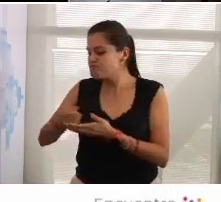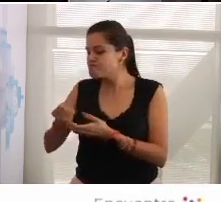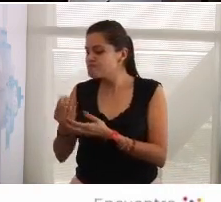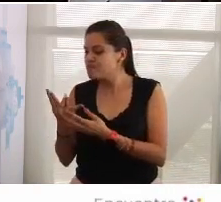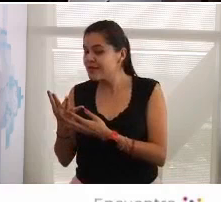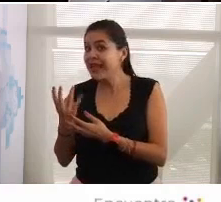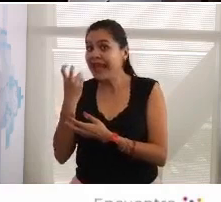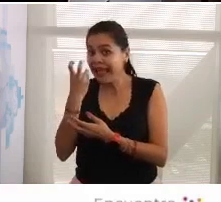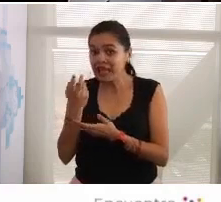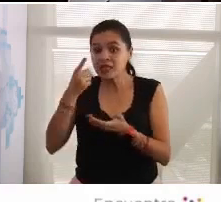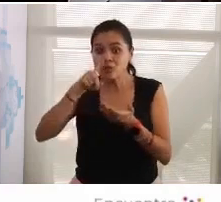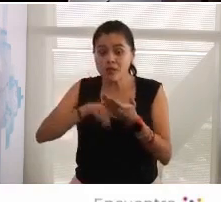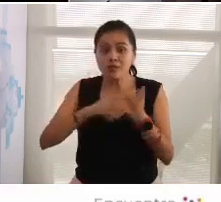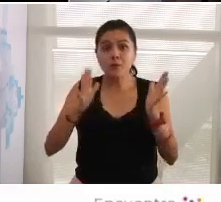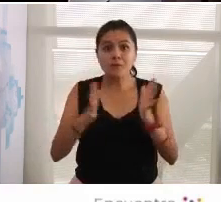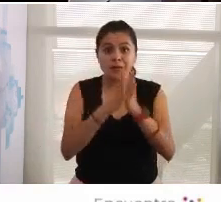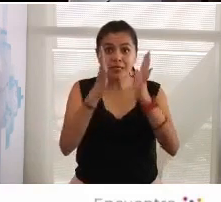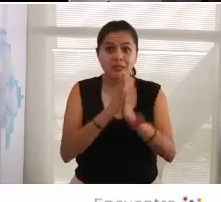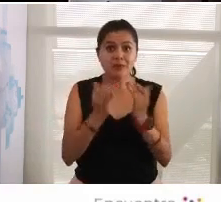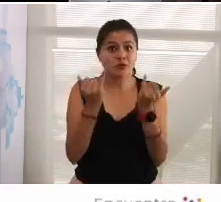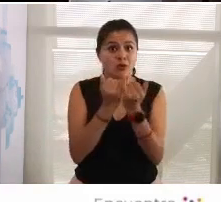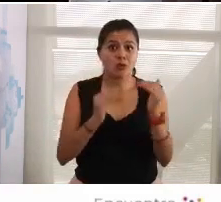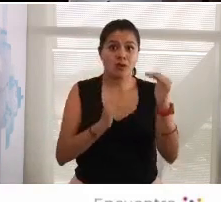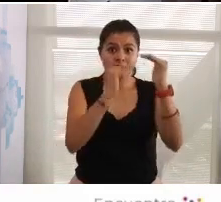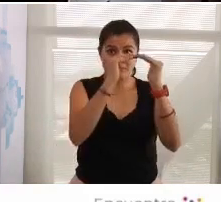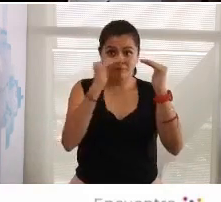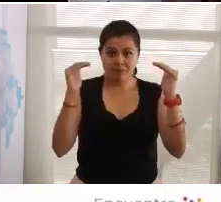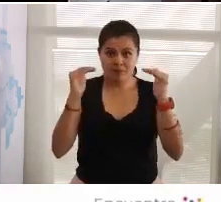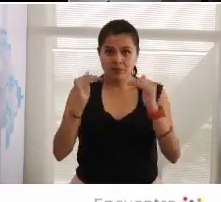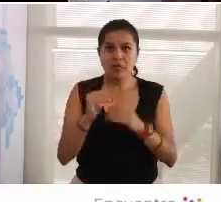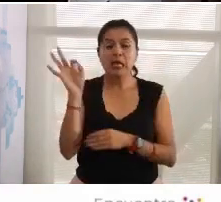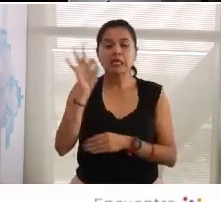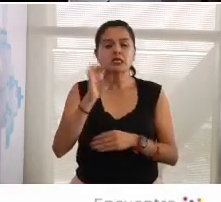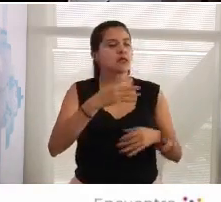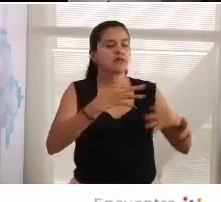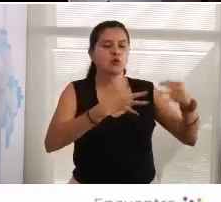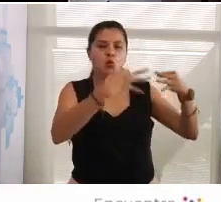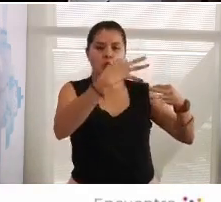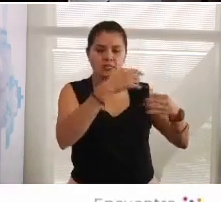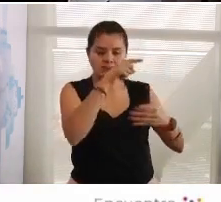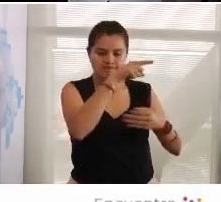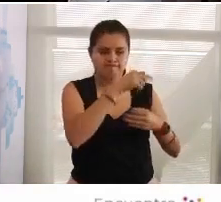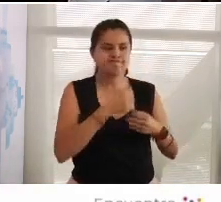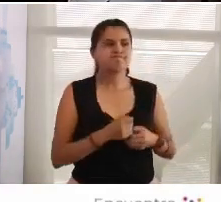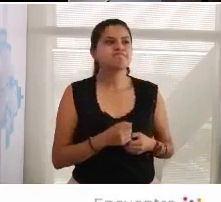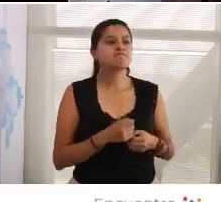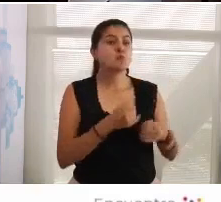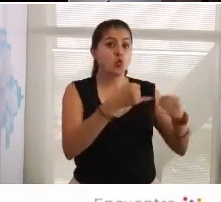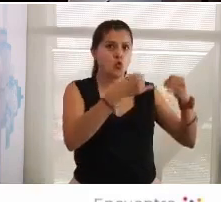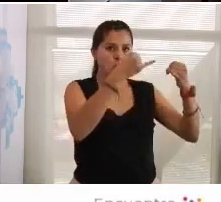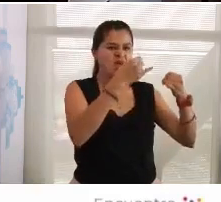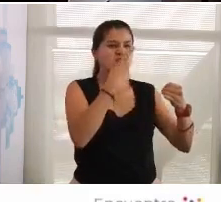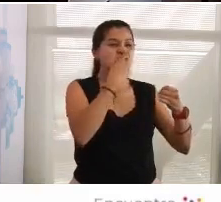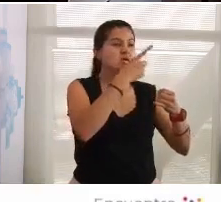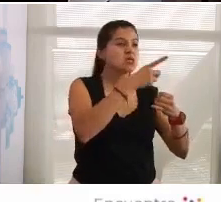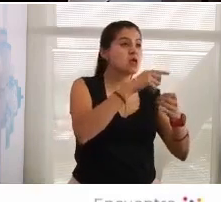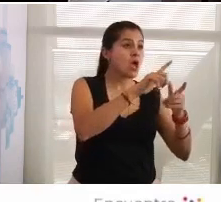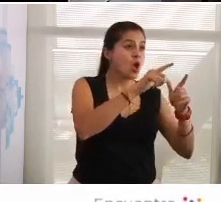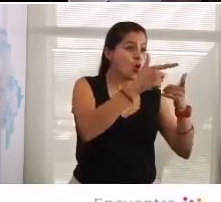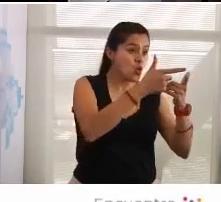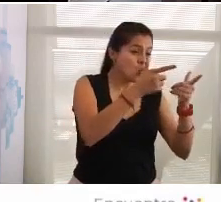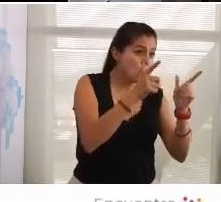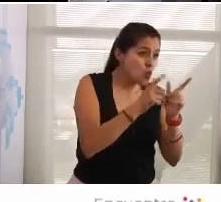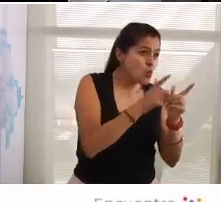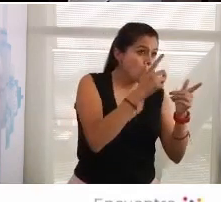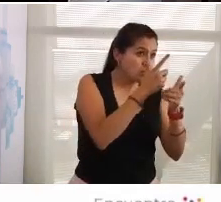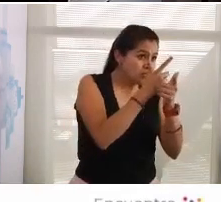esa es parte de la democracia. Si un juez es capaz de liberar a un grupo de